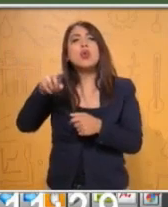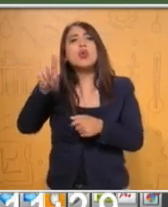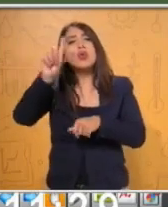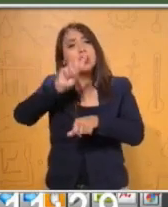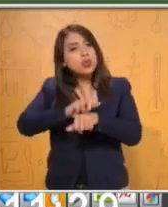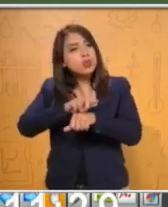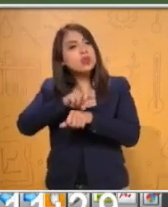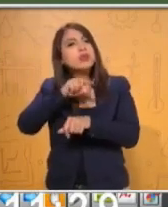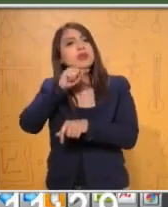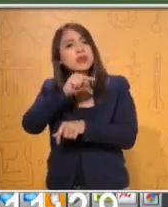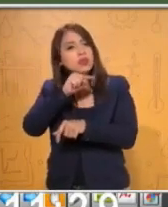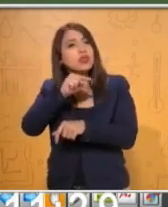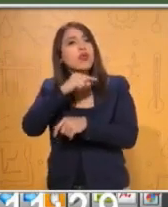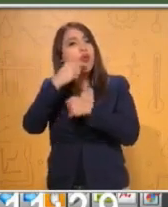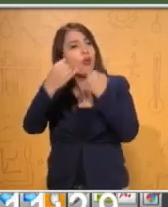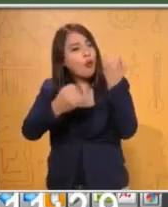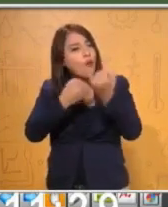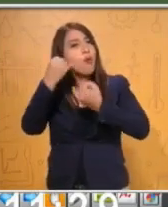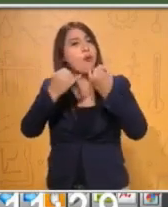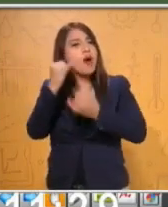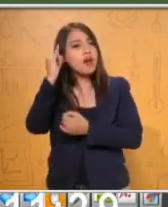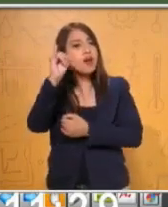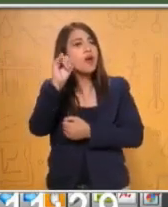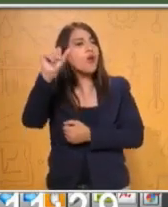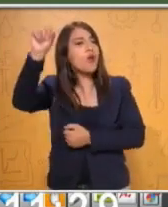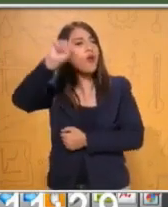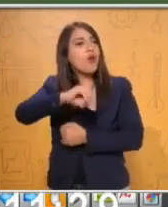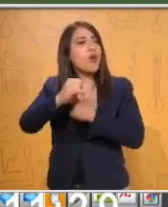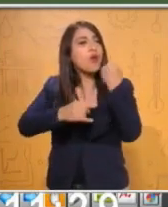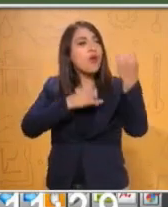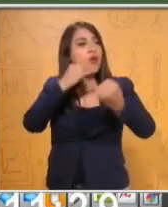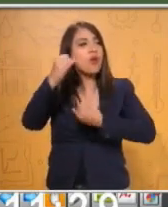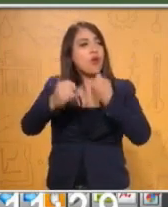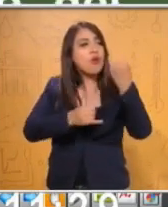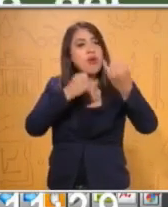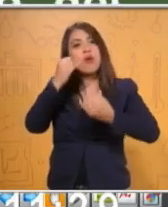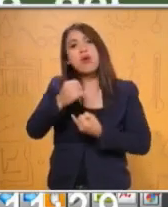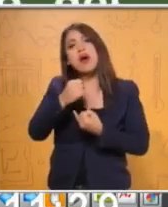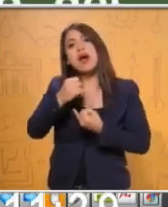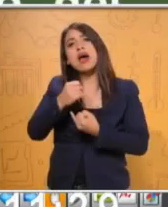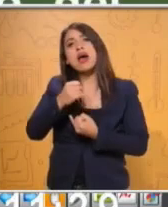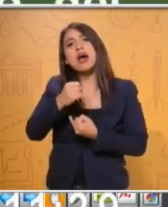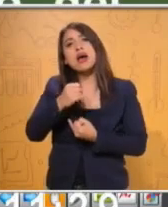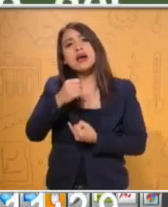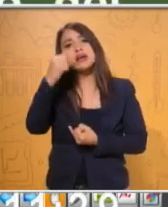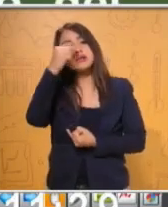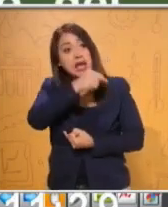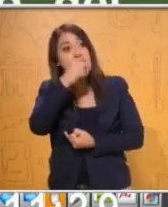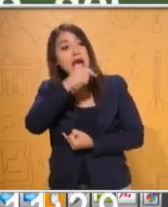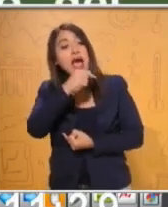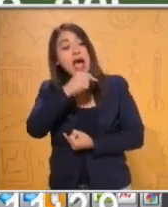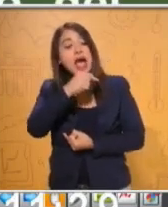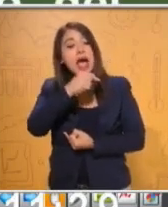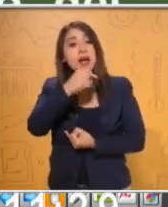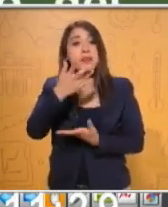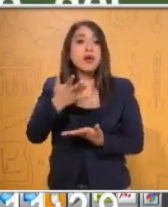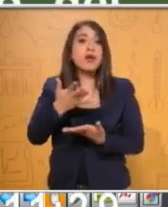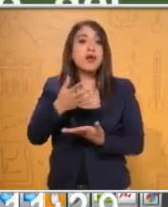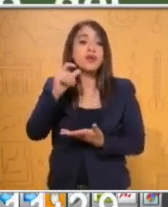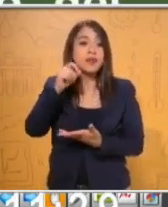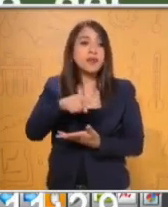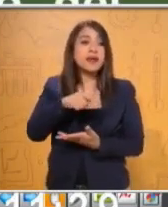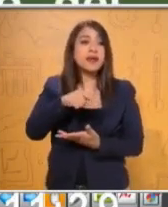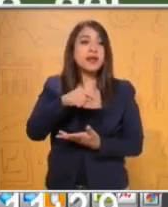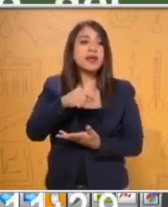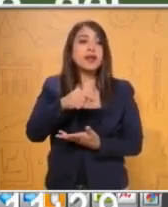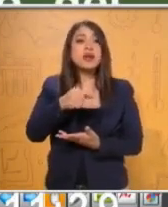jugarás conmigo en el jardín mío que es el paraíso. Y cuando los niños llegaron esa tarde, encontraron al